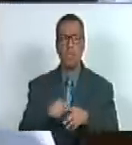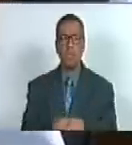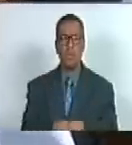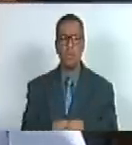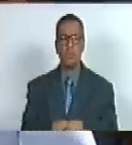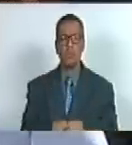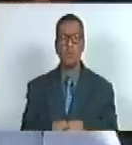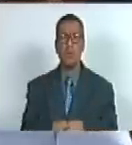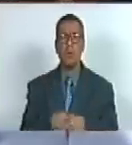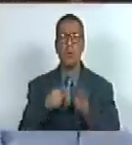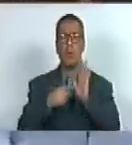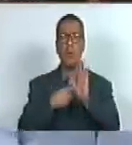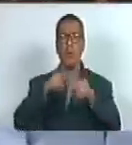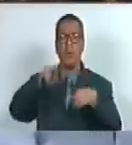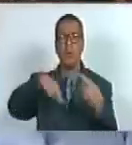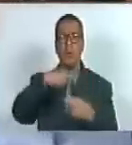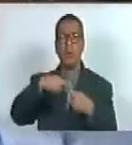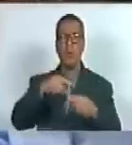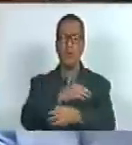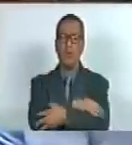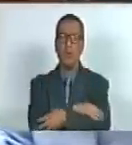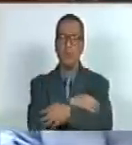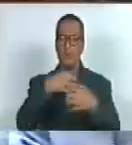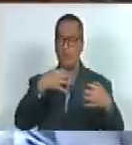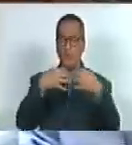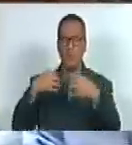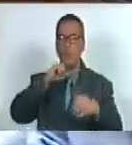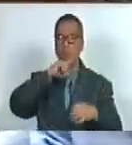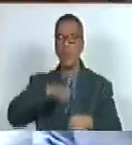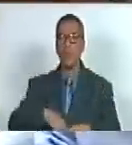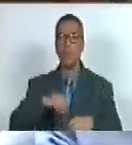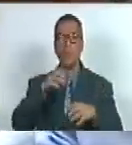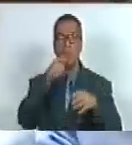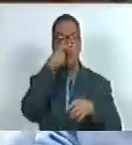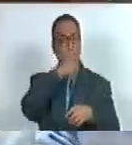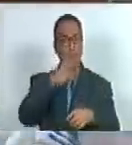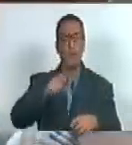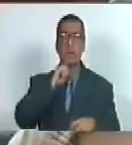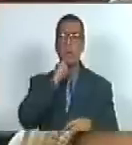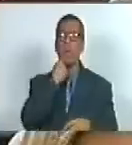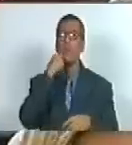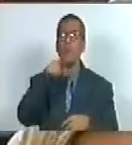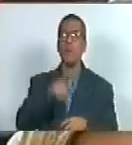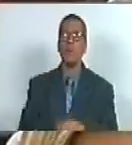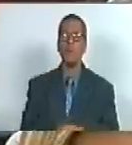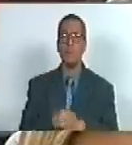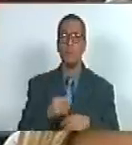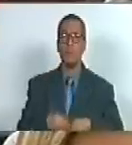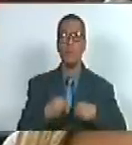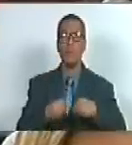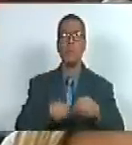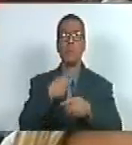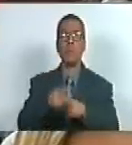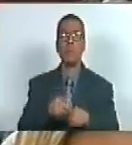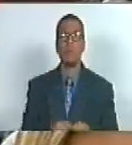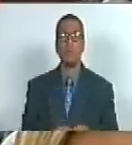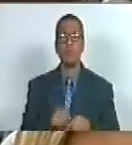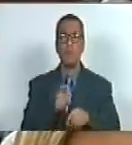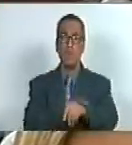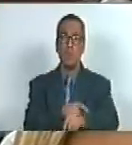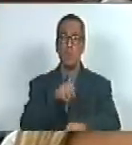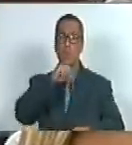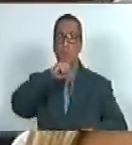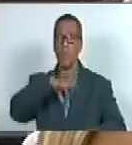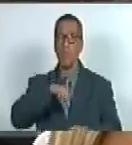de la revolución abrazamos la lucha histórica del pueblo ruso y además de eso reivindicamos el carácter